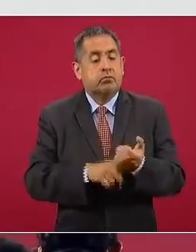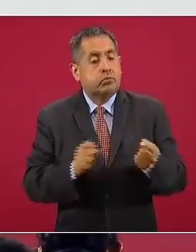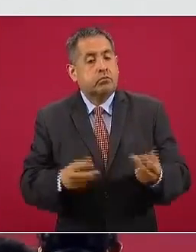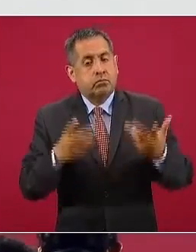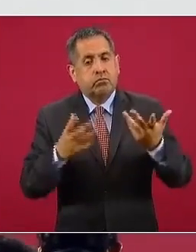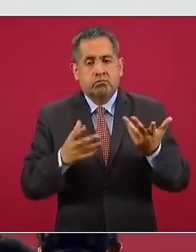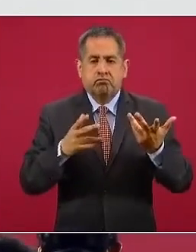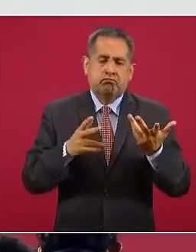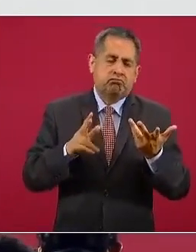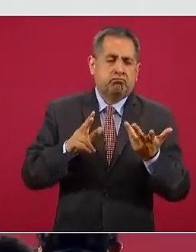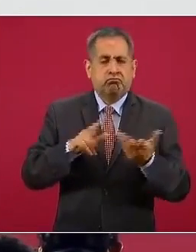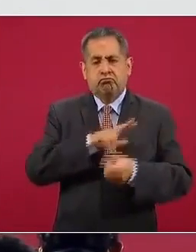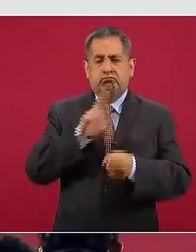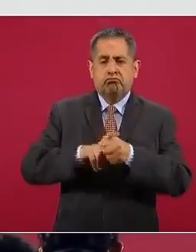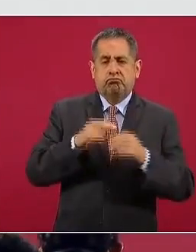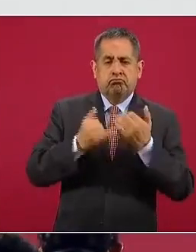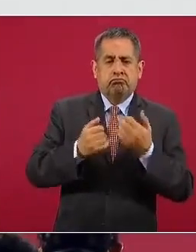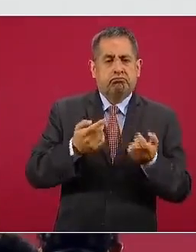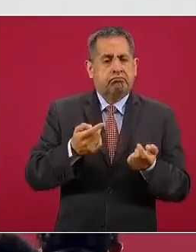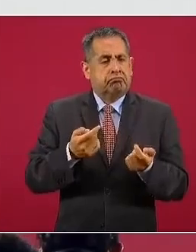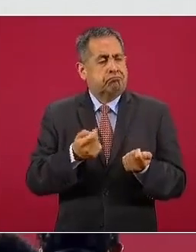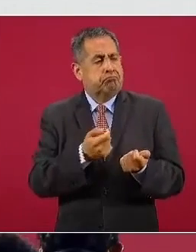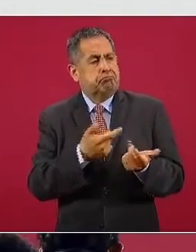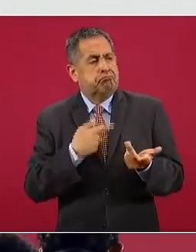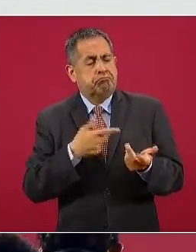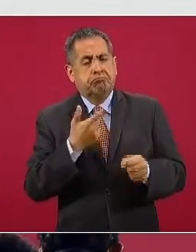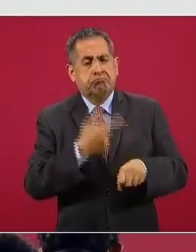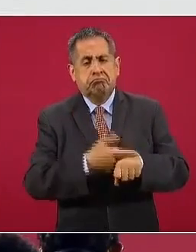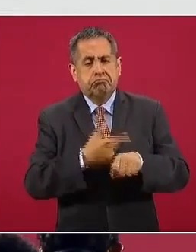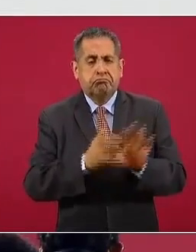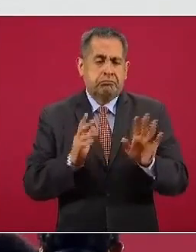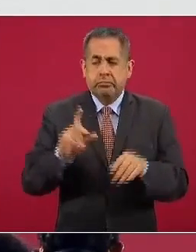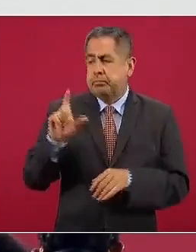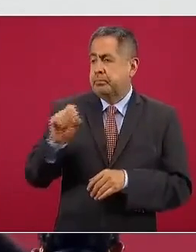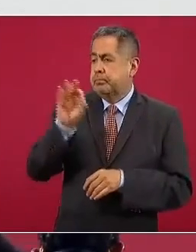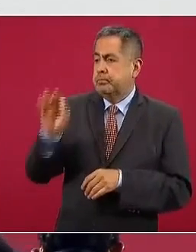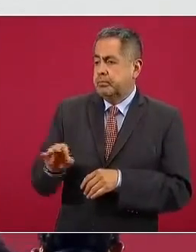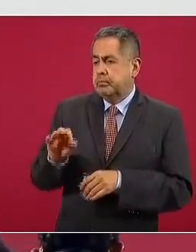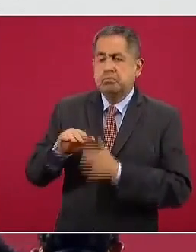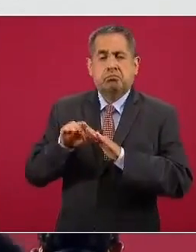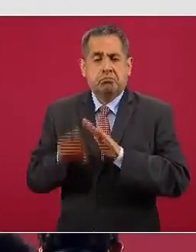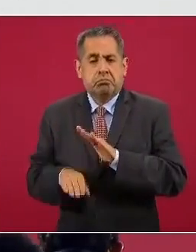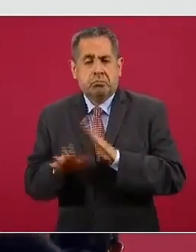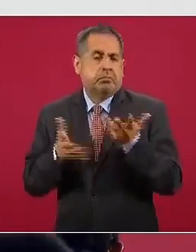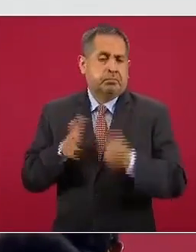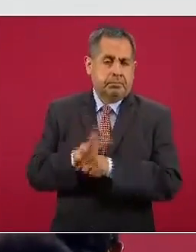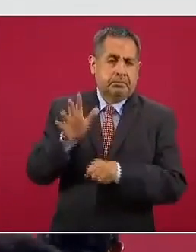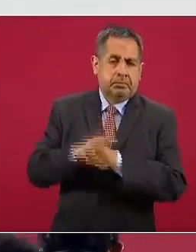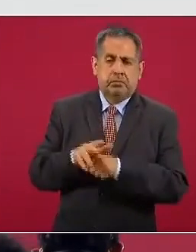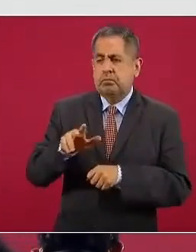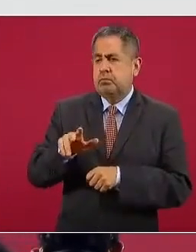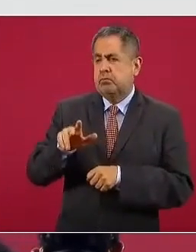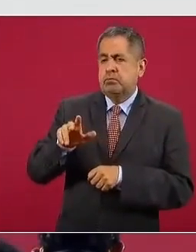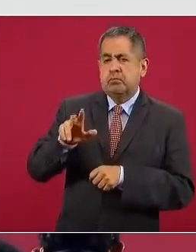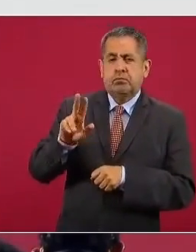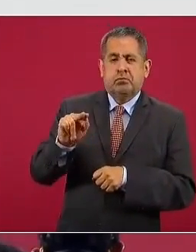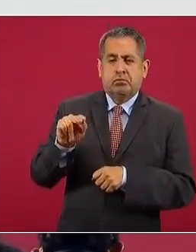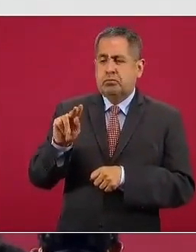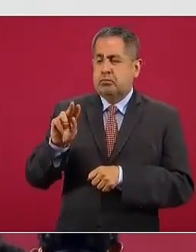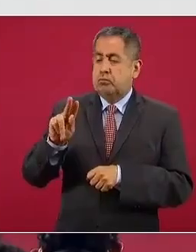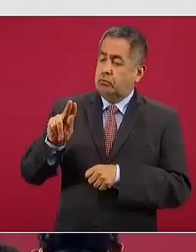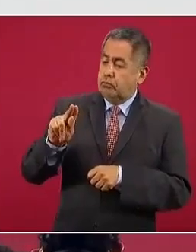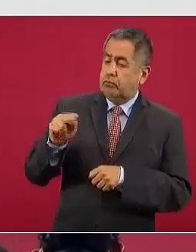balance neutro con baja ocupación hospitalaria menos del 20% o 20% y 17% respectivamente pero